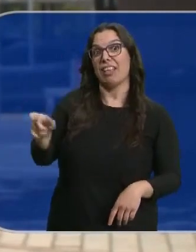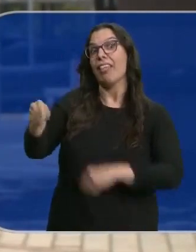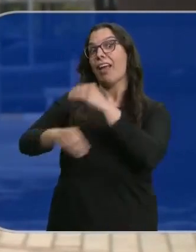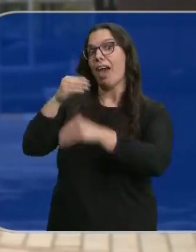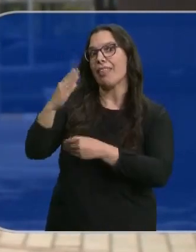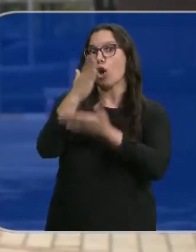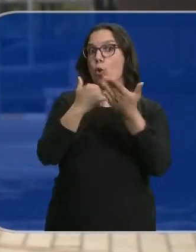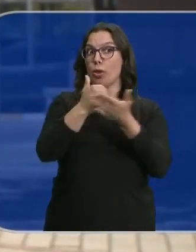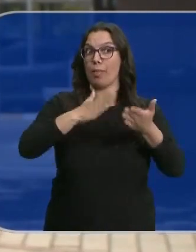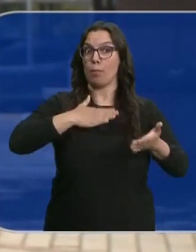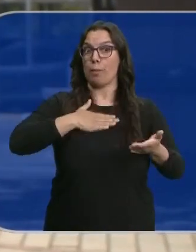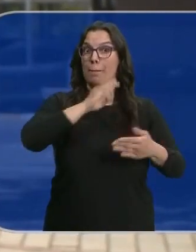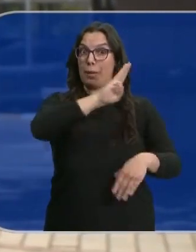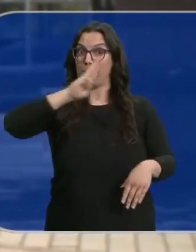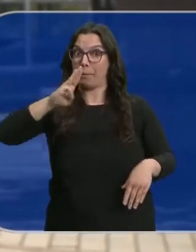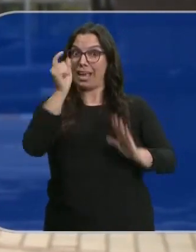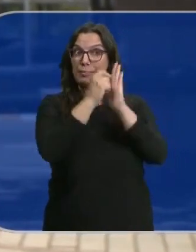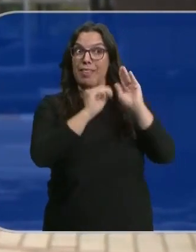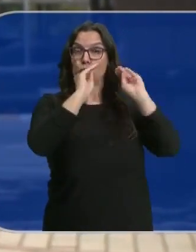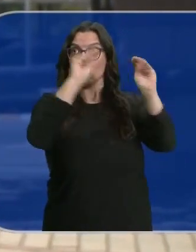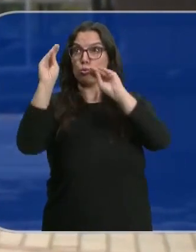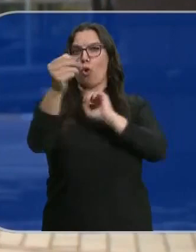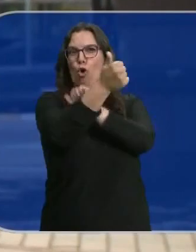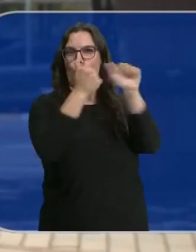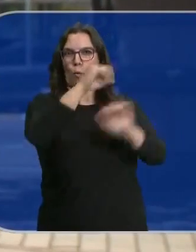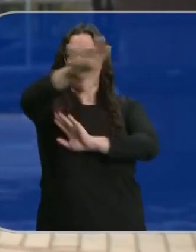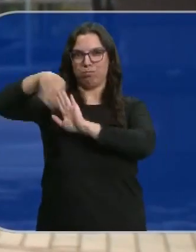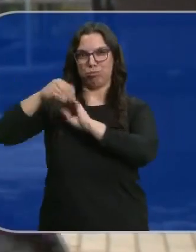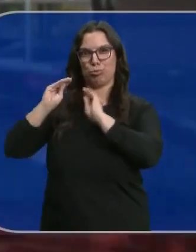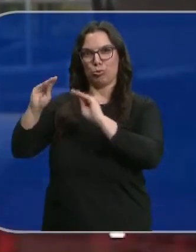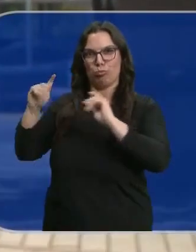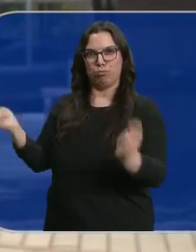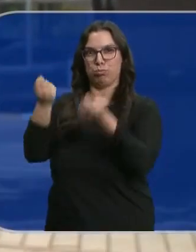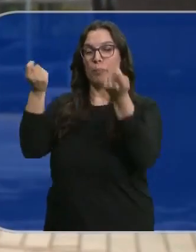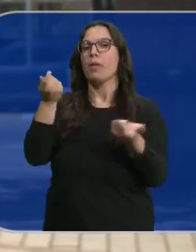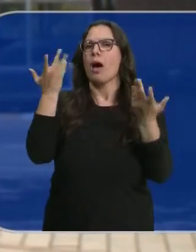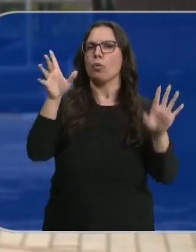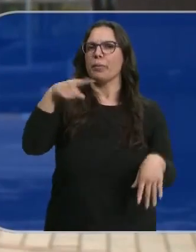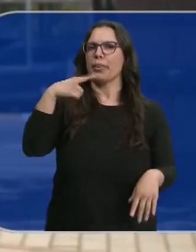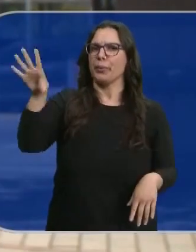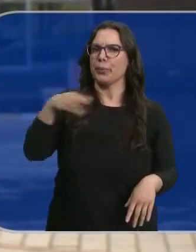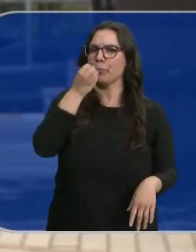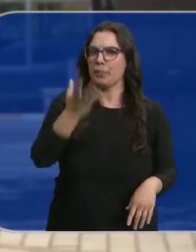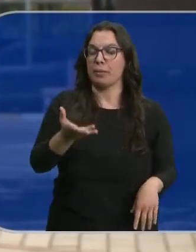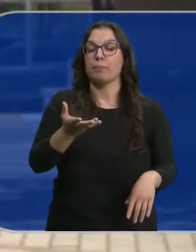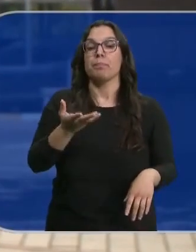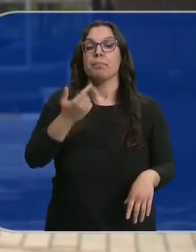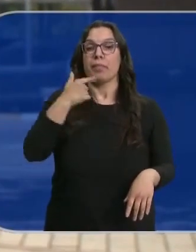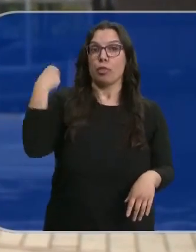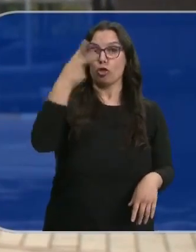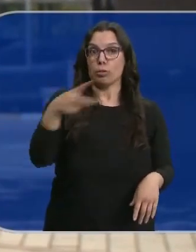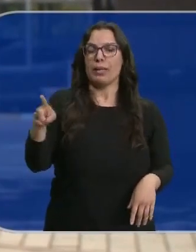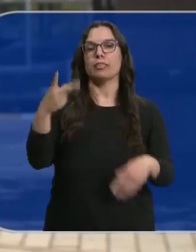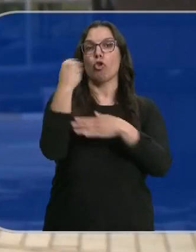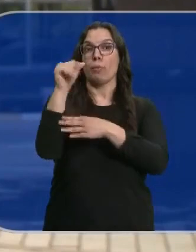a las comunidades gobernadas del PP, pero también dice que eso es un acierto. Además, ha anunciado que dentro de dos semanas los